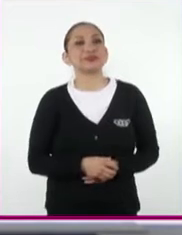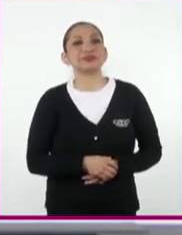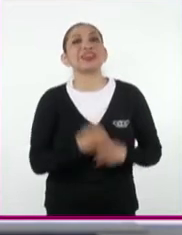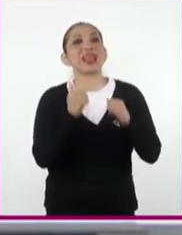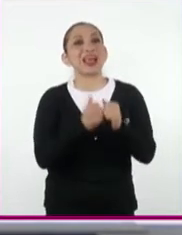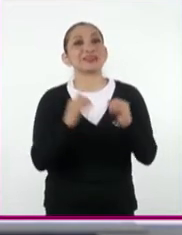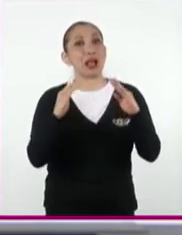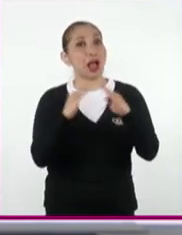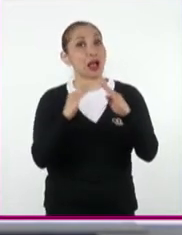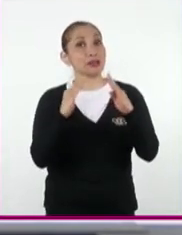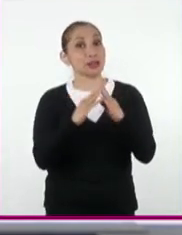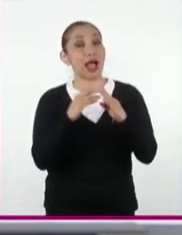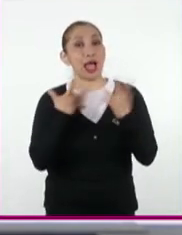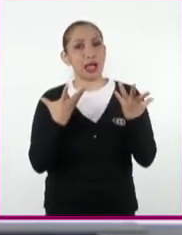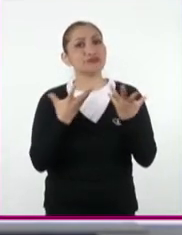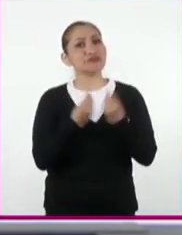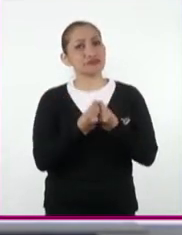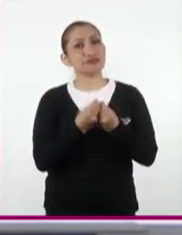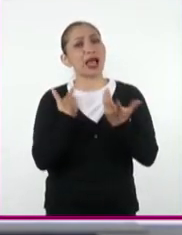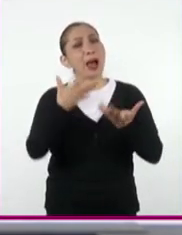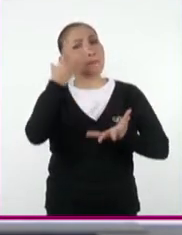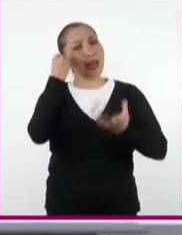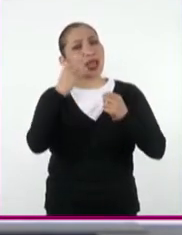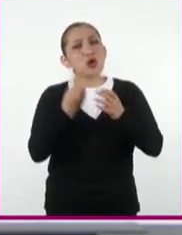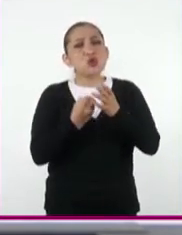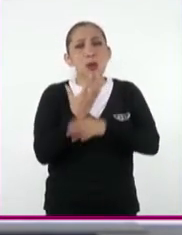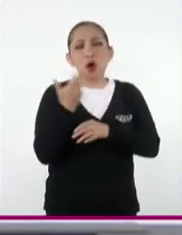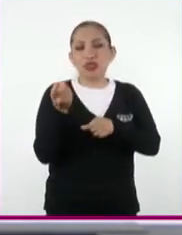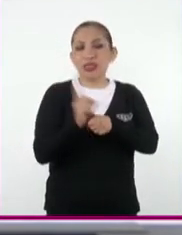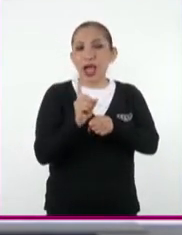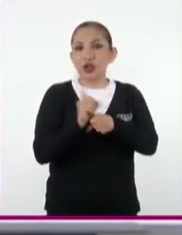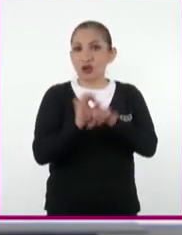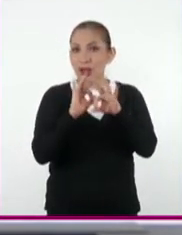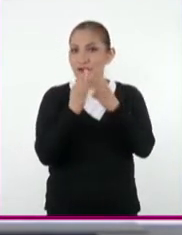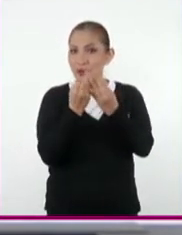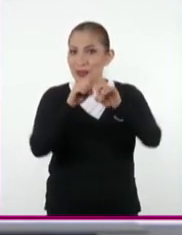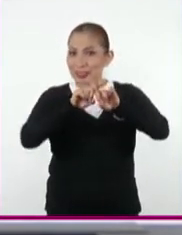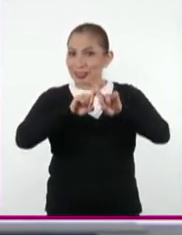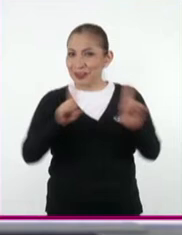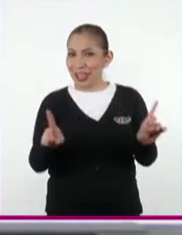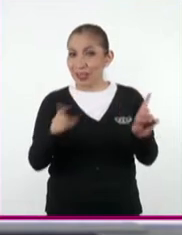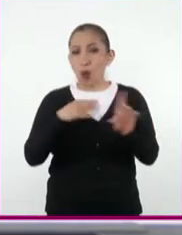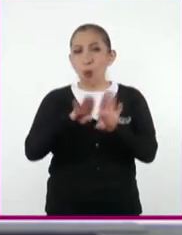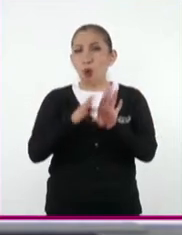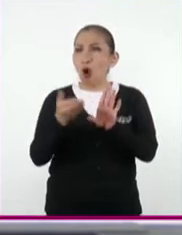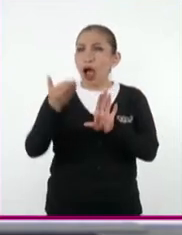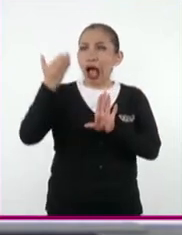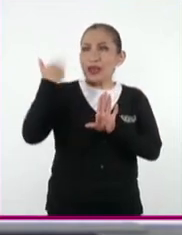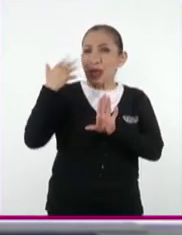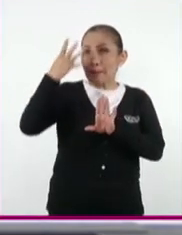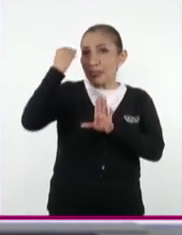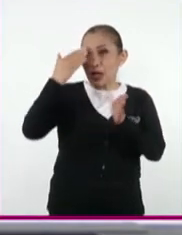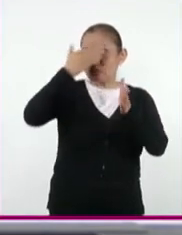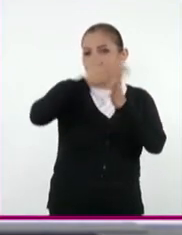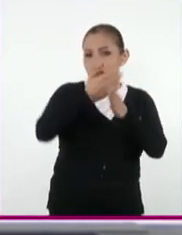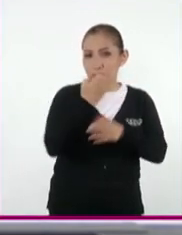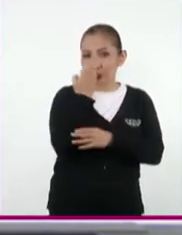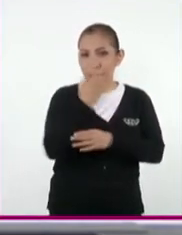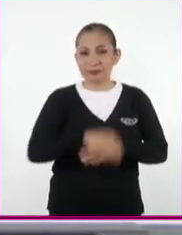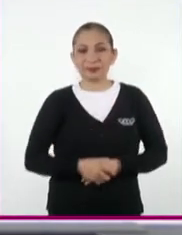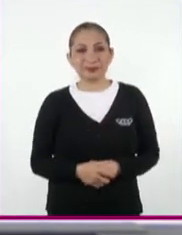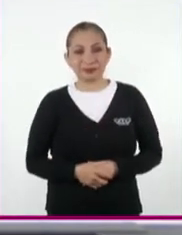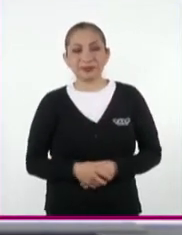Quédense en casa y únanse al reto de aprender algo nuevo cada día de una forma distinta a como aprendemos cuando estamos en la escuela.